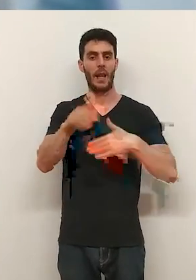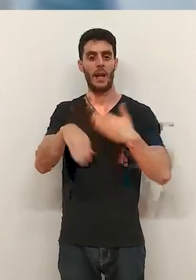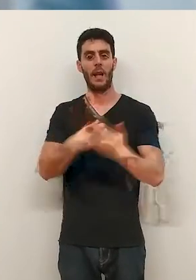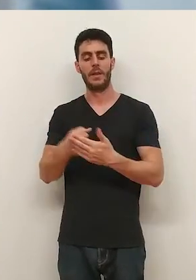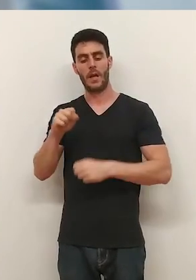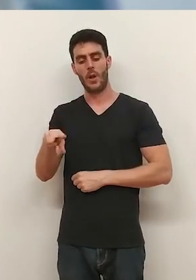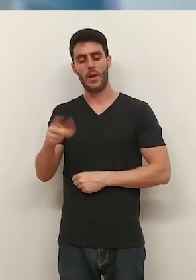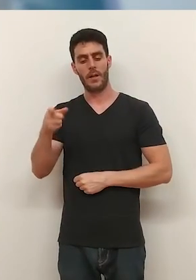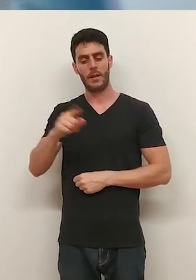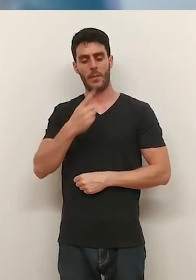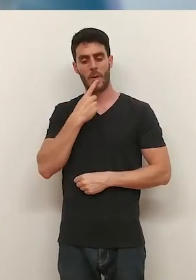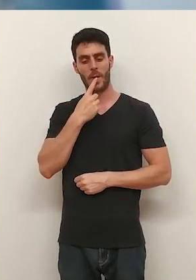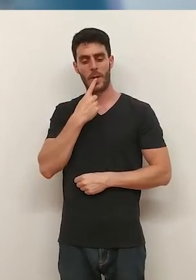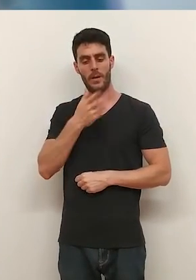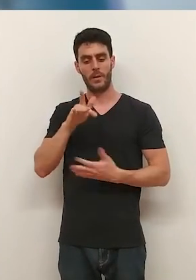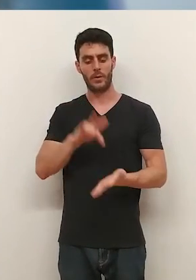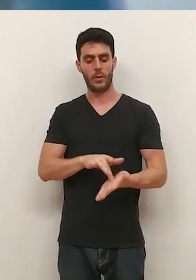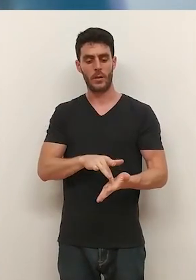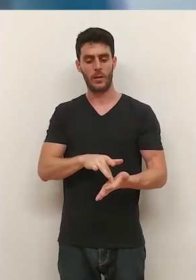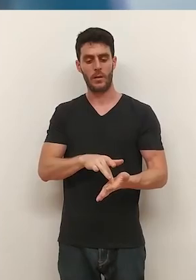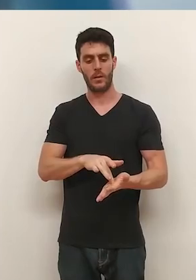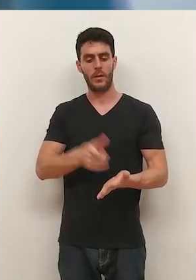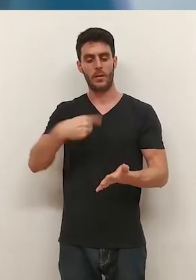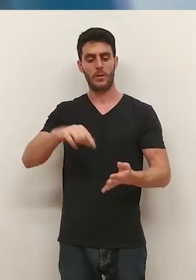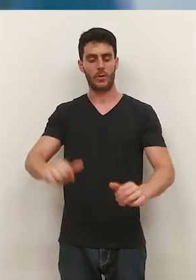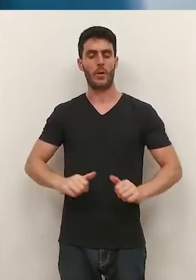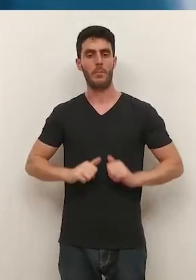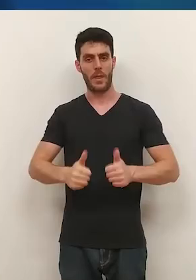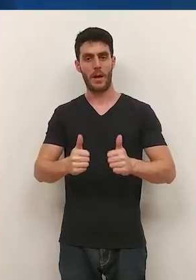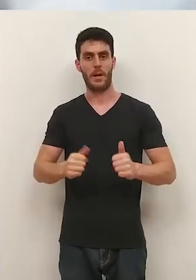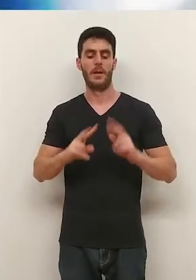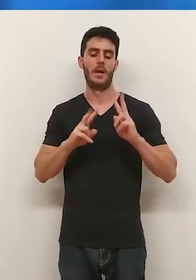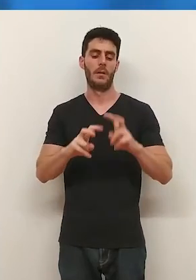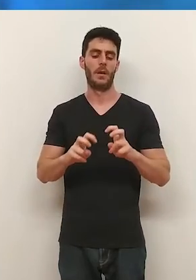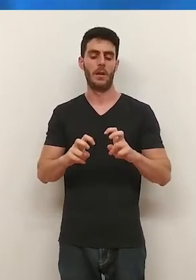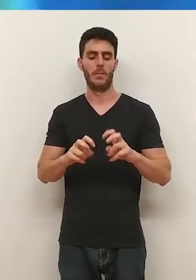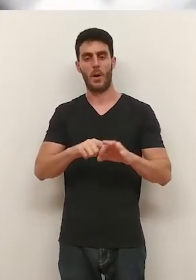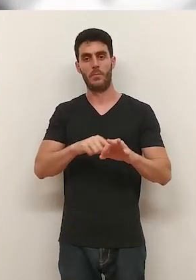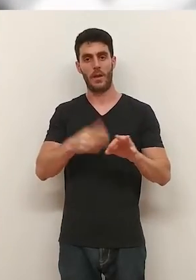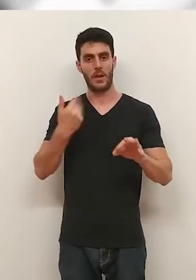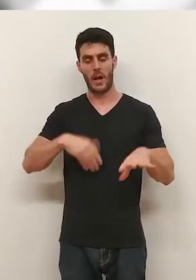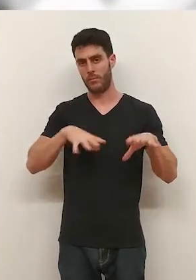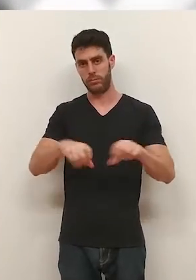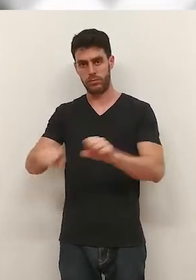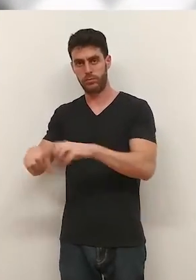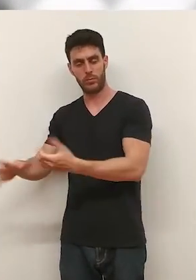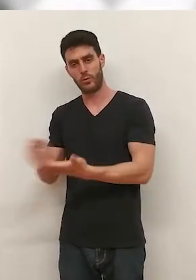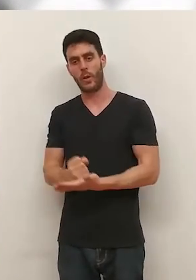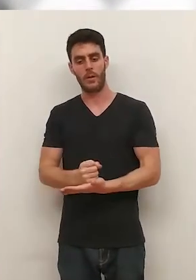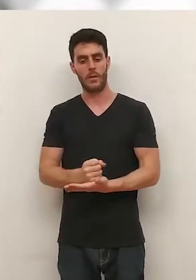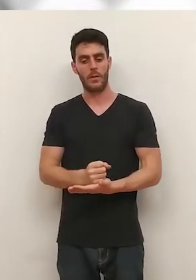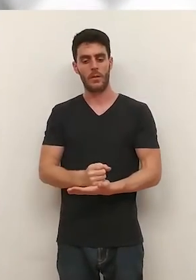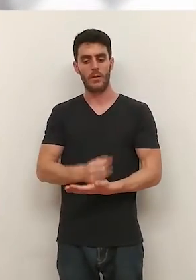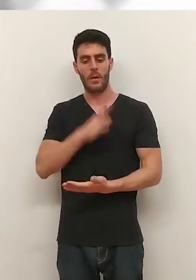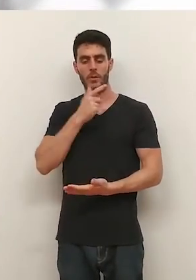niños de 6 a 12 años. Decirles que desde el momento que la lanzamos, pues en los primeros días ya se llenaron todas las plazas, las 210,